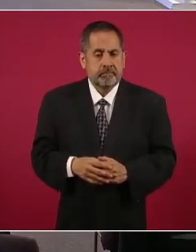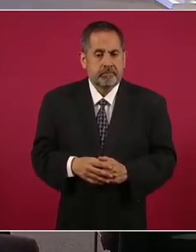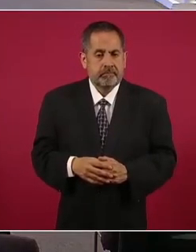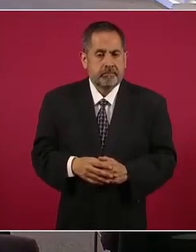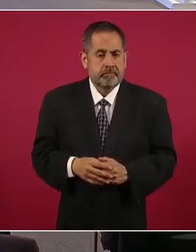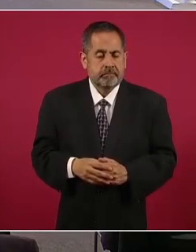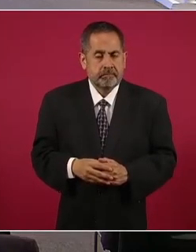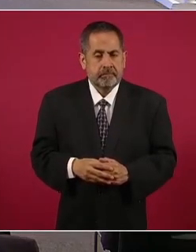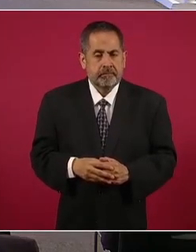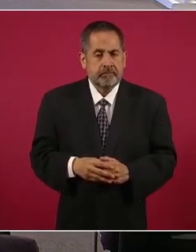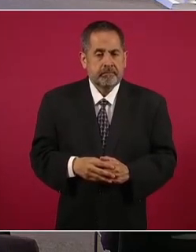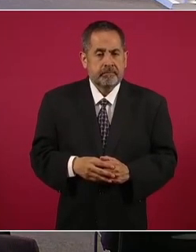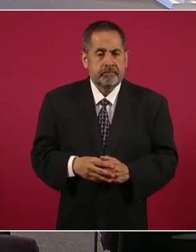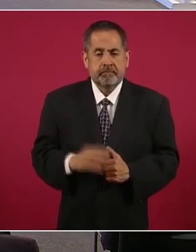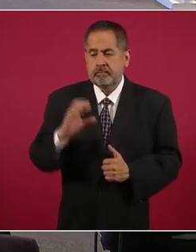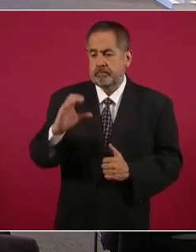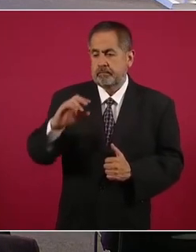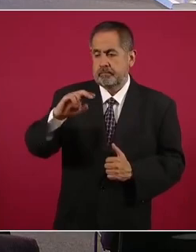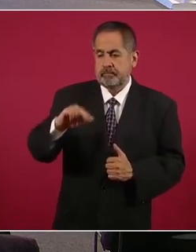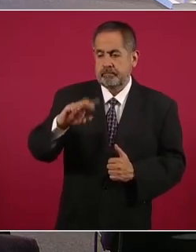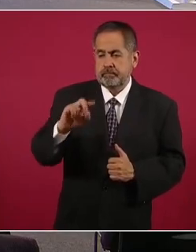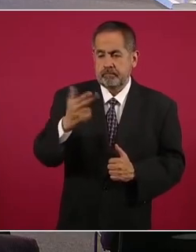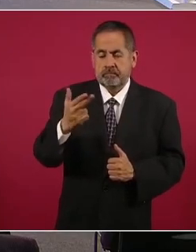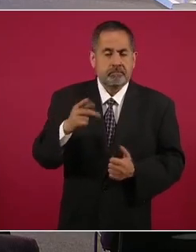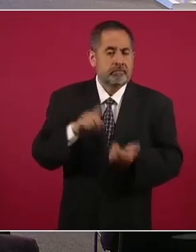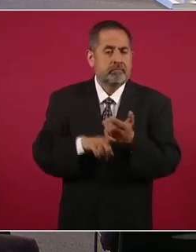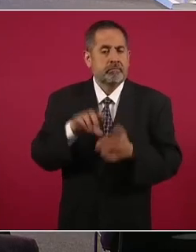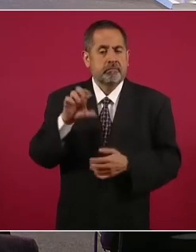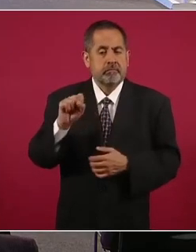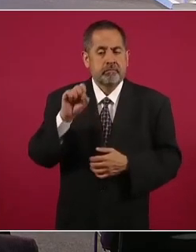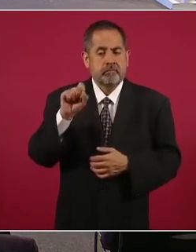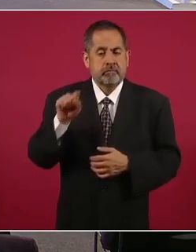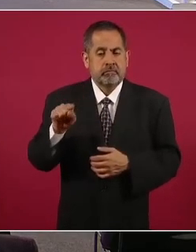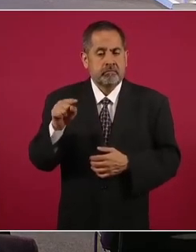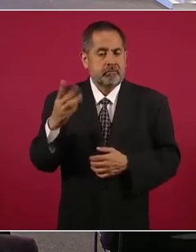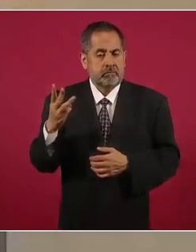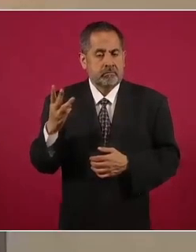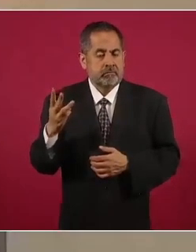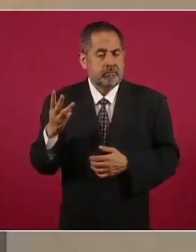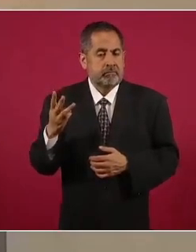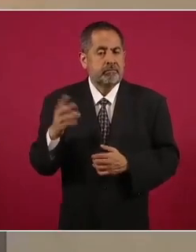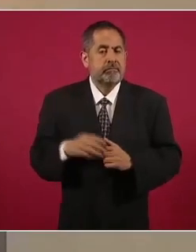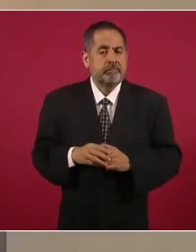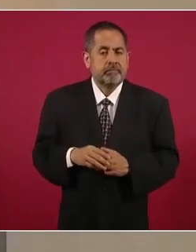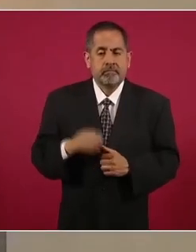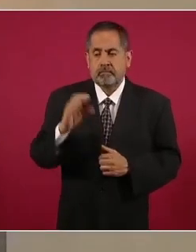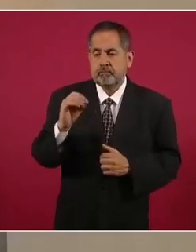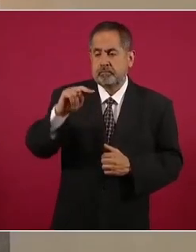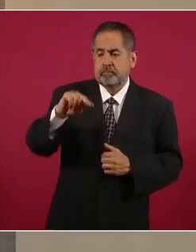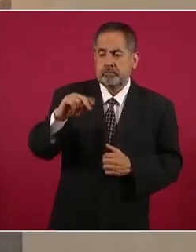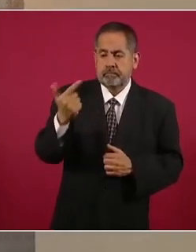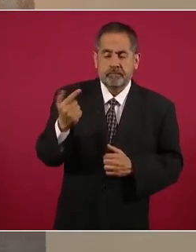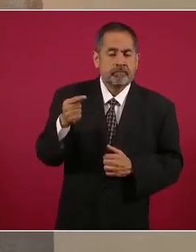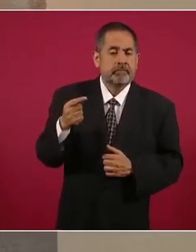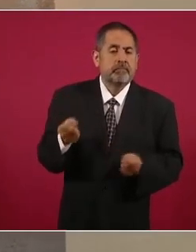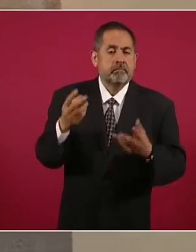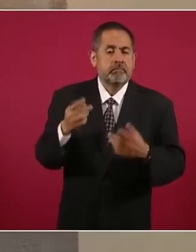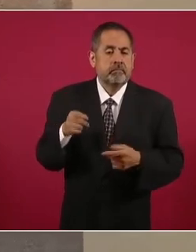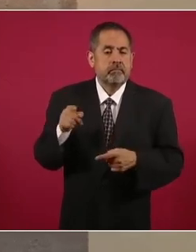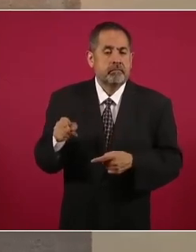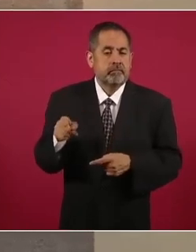Comisión de Derechos Humanos 60.3, Organizaciones no gubernamentales,